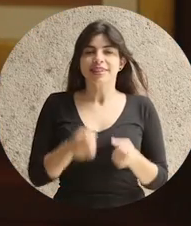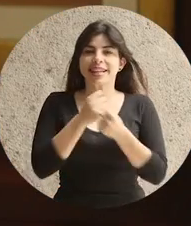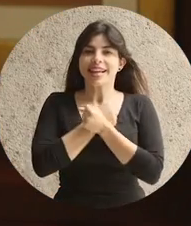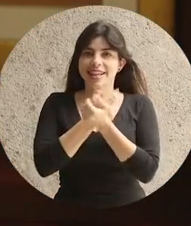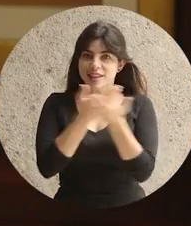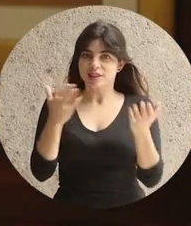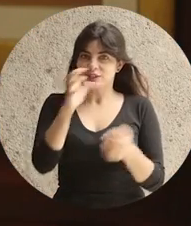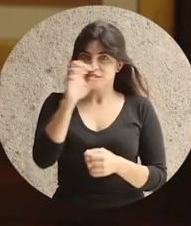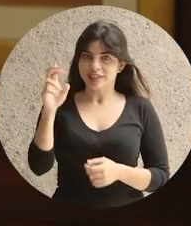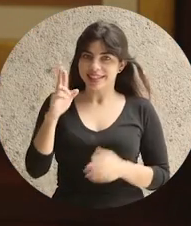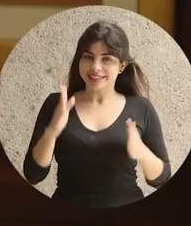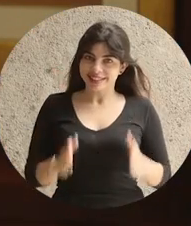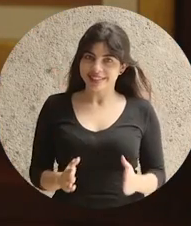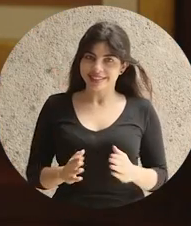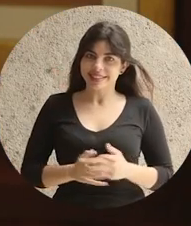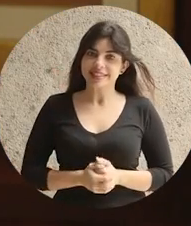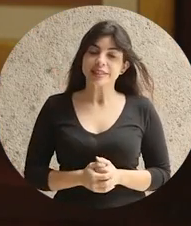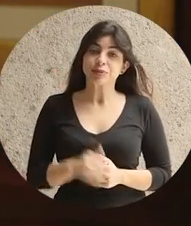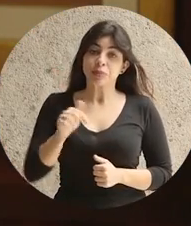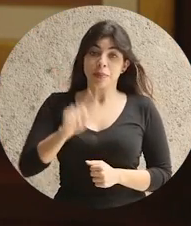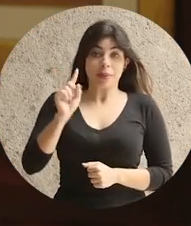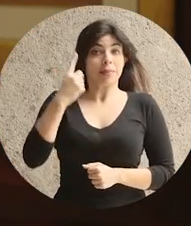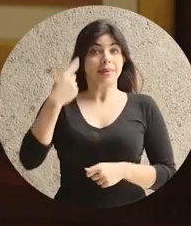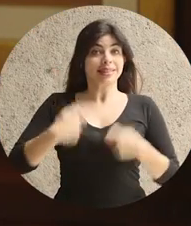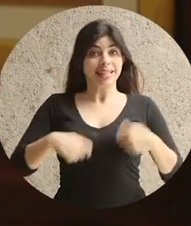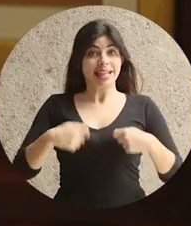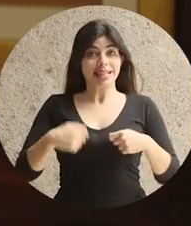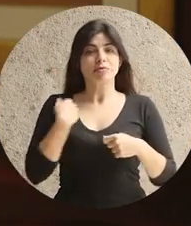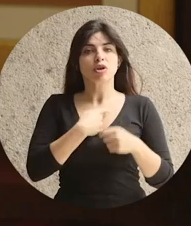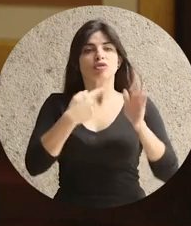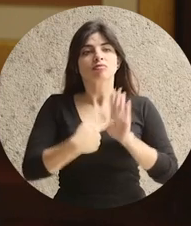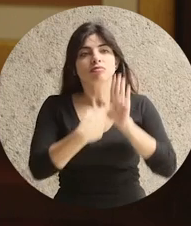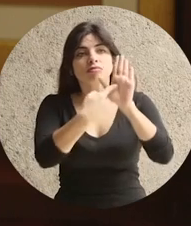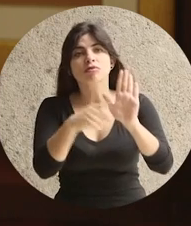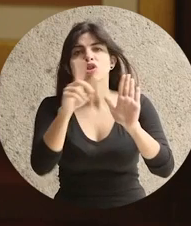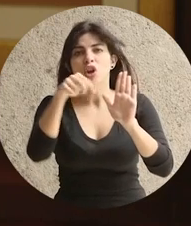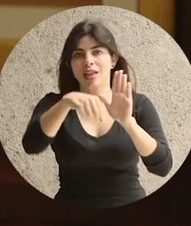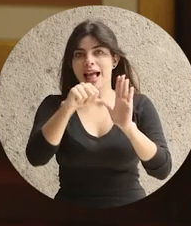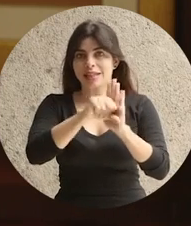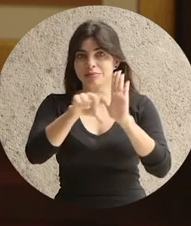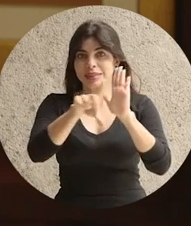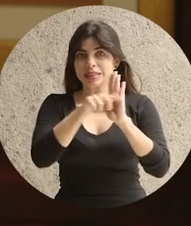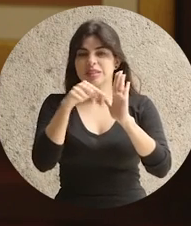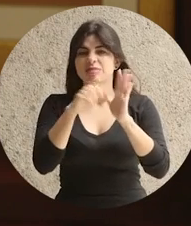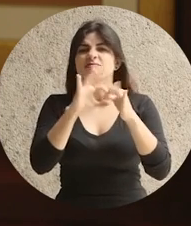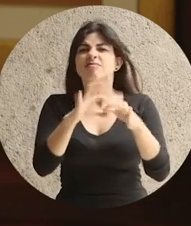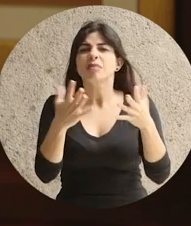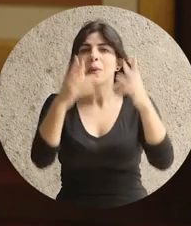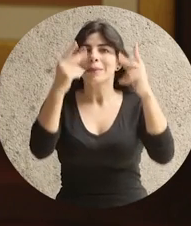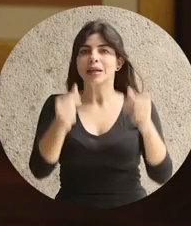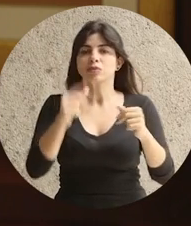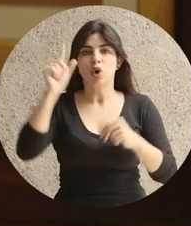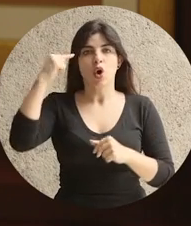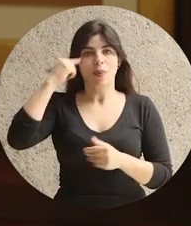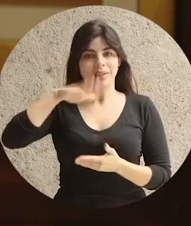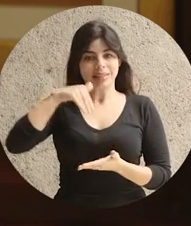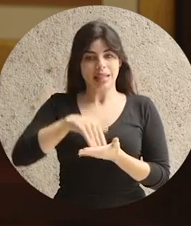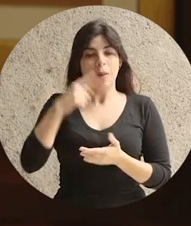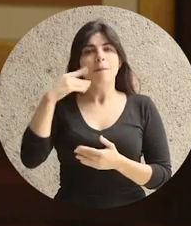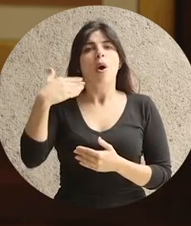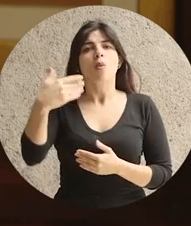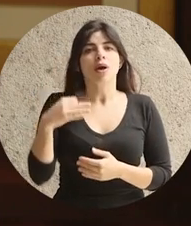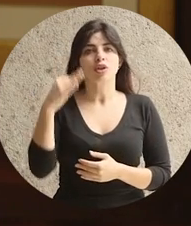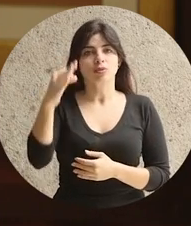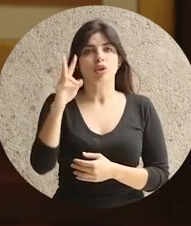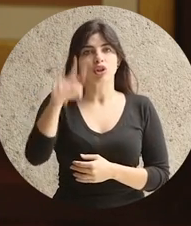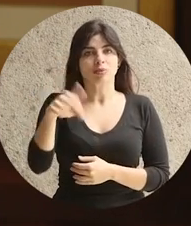Queridas y queridos costarricenses, este 1 de septiembre presentamos en la Asamblea Legislativa el presupuesto del Gobierno Central para